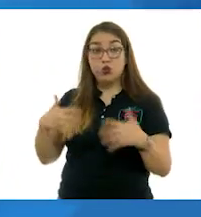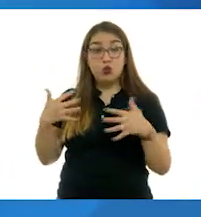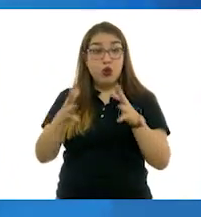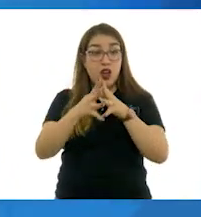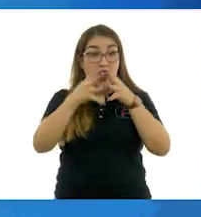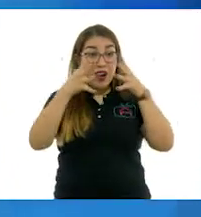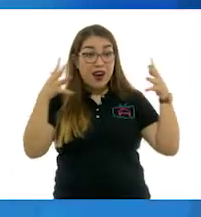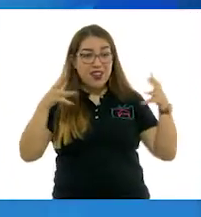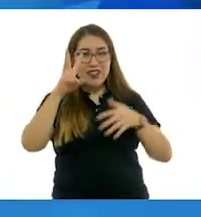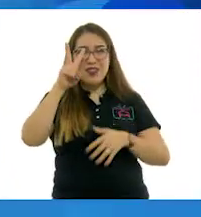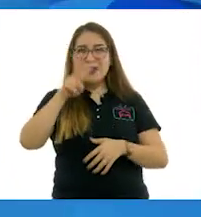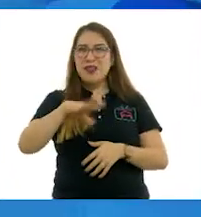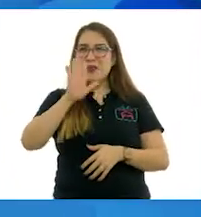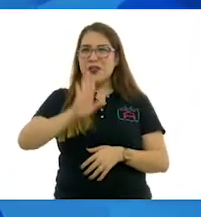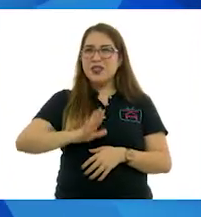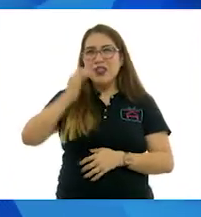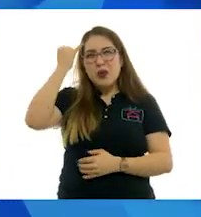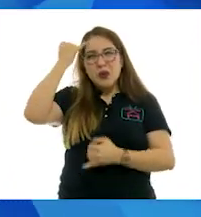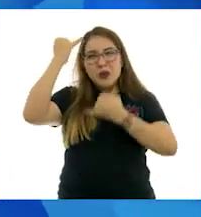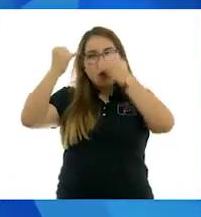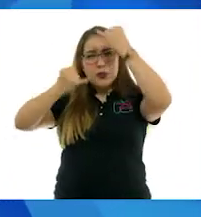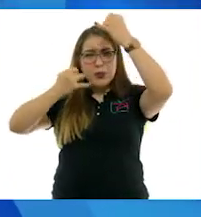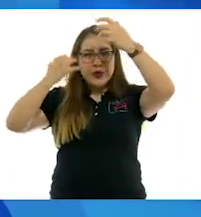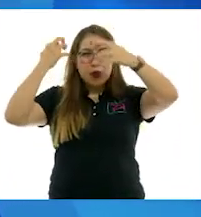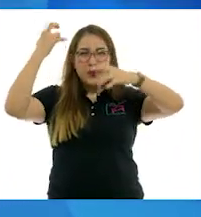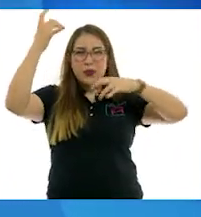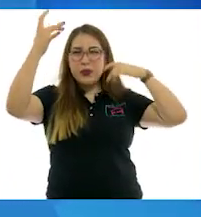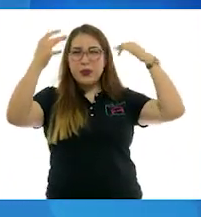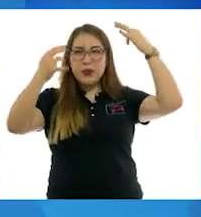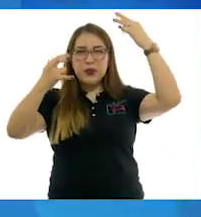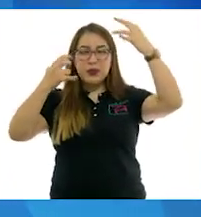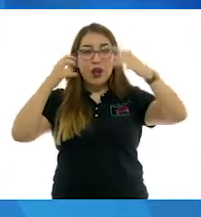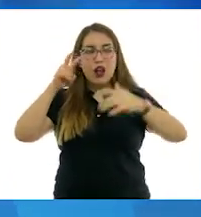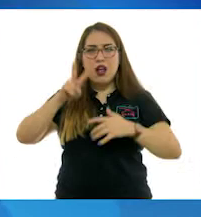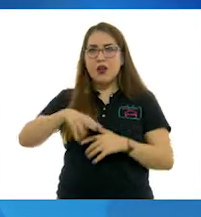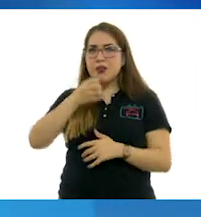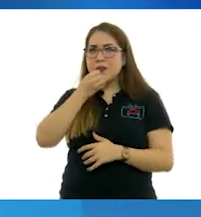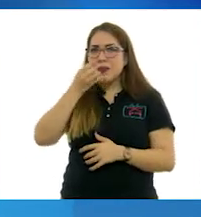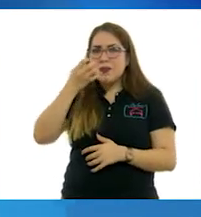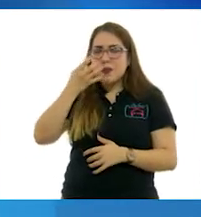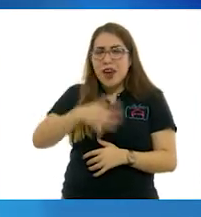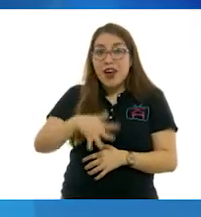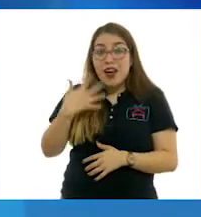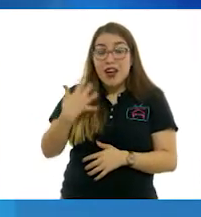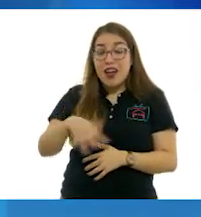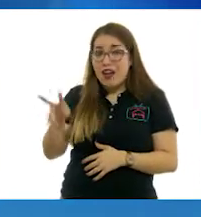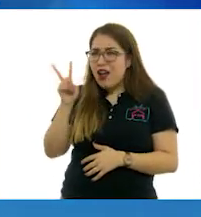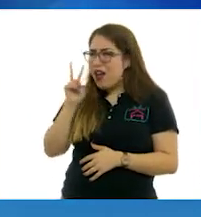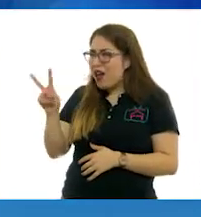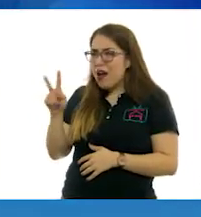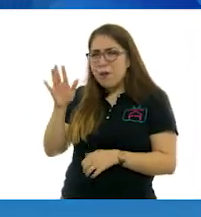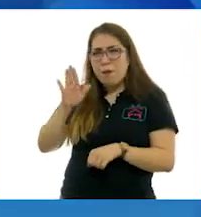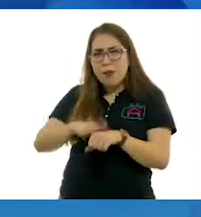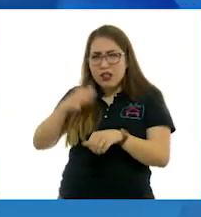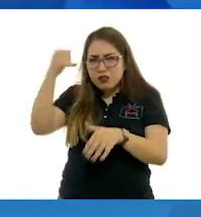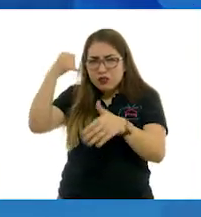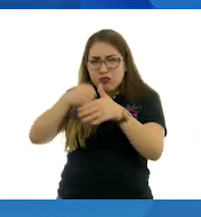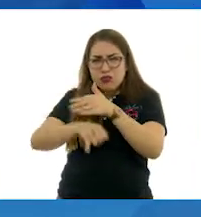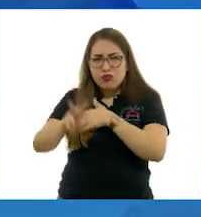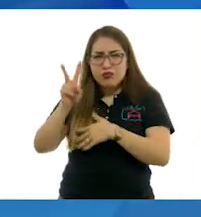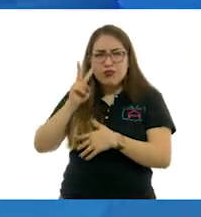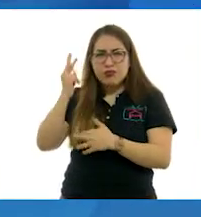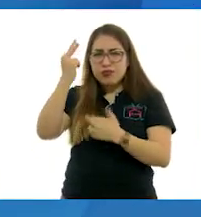fantasía de este mundo. Y es extraordinario donde lo podemos observar cada vez y analizar más texturas